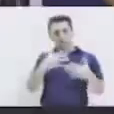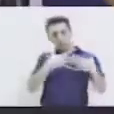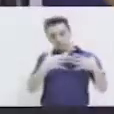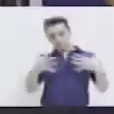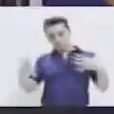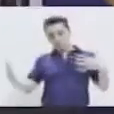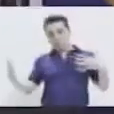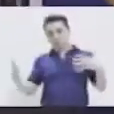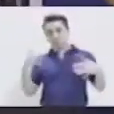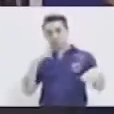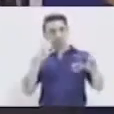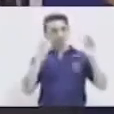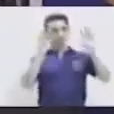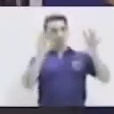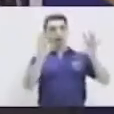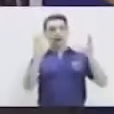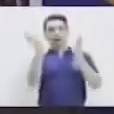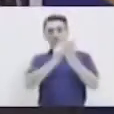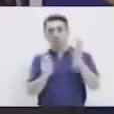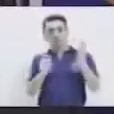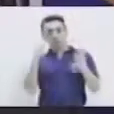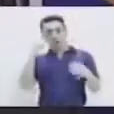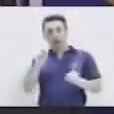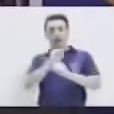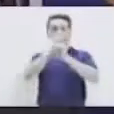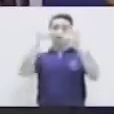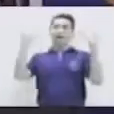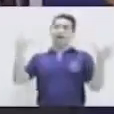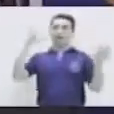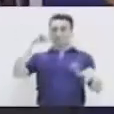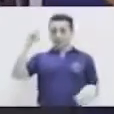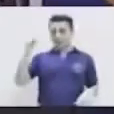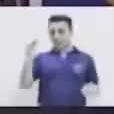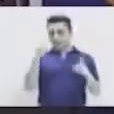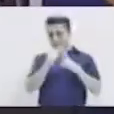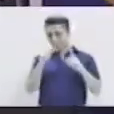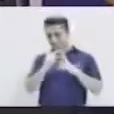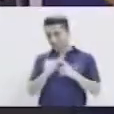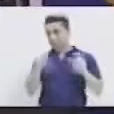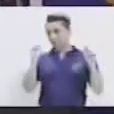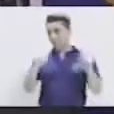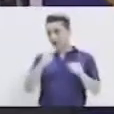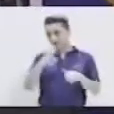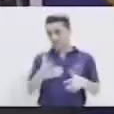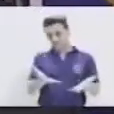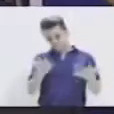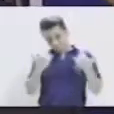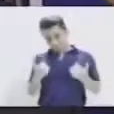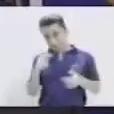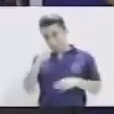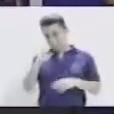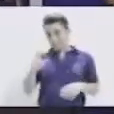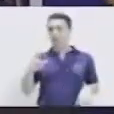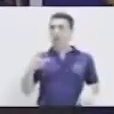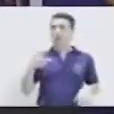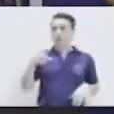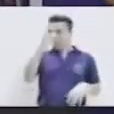nosotros tenemos un concepto más claro de las palabras. Ahora te invito a que hagamos un reto.